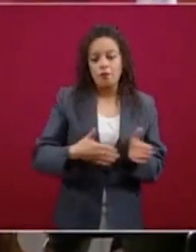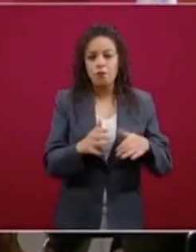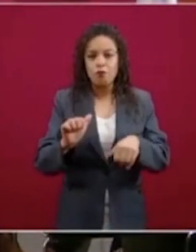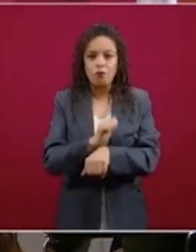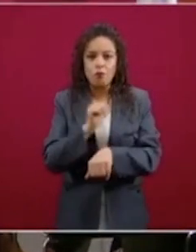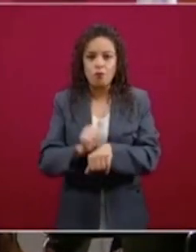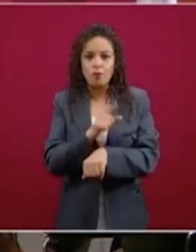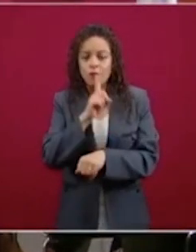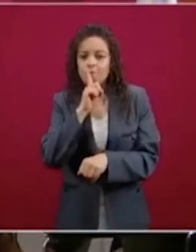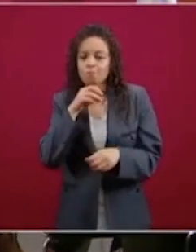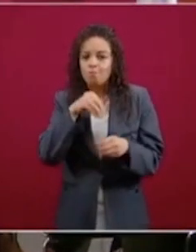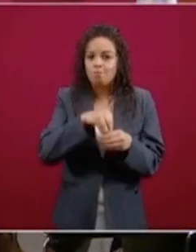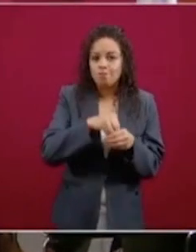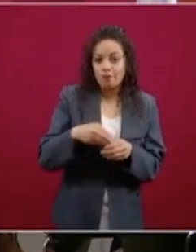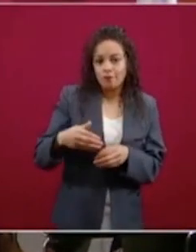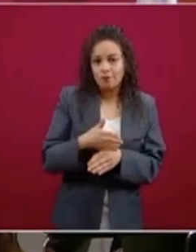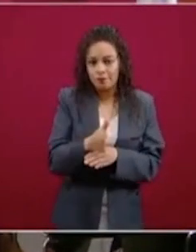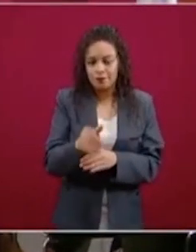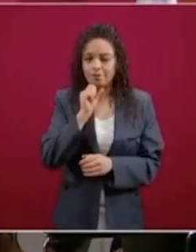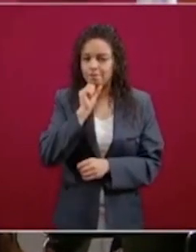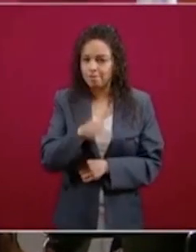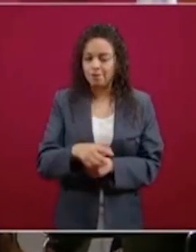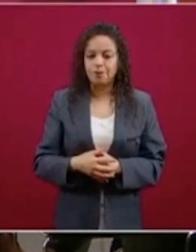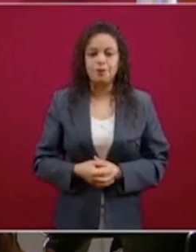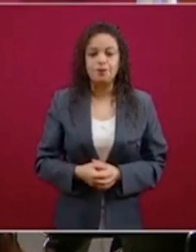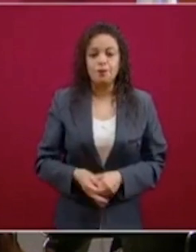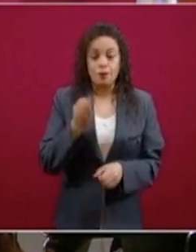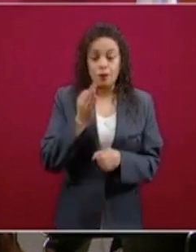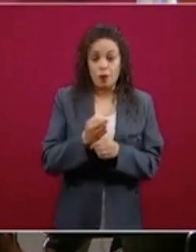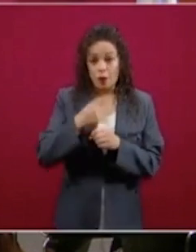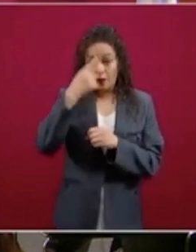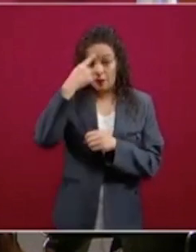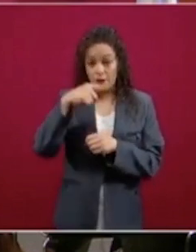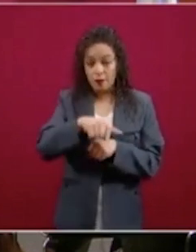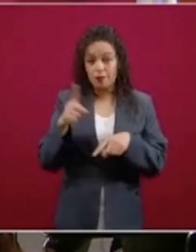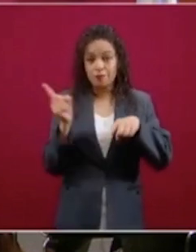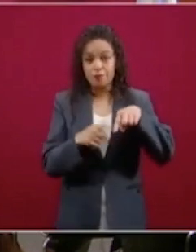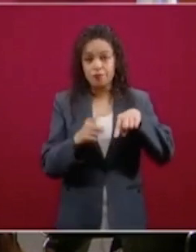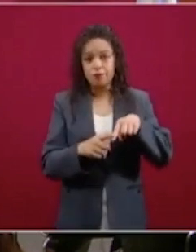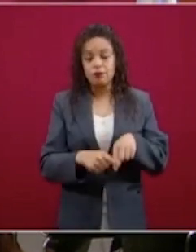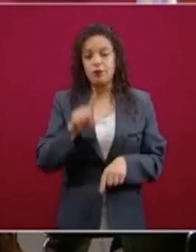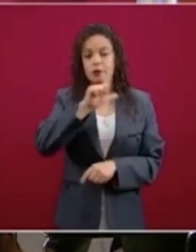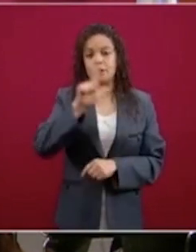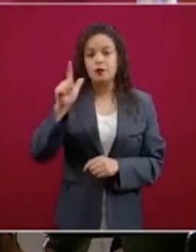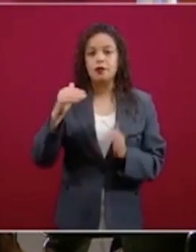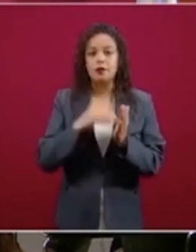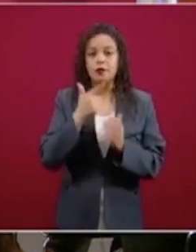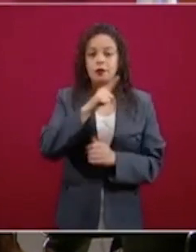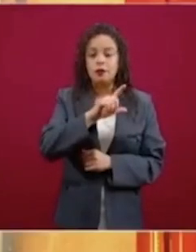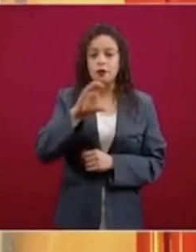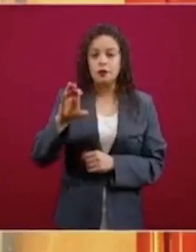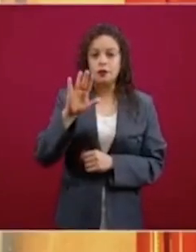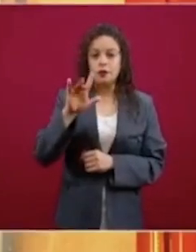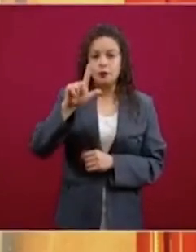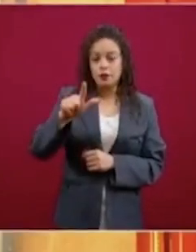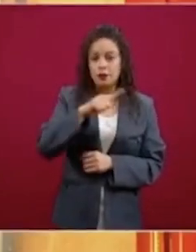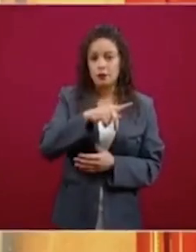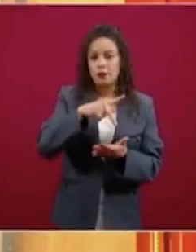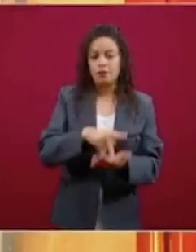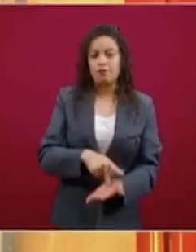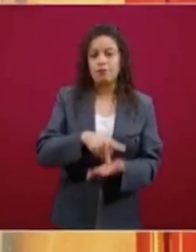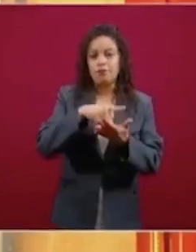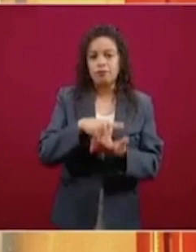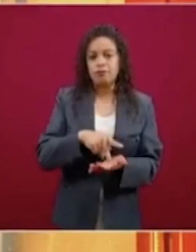Igualmente, dentro de la erradicación, a la fecha llevamos 77.757 kilogramos de